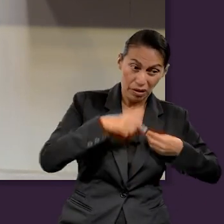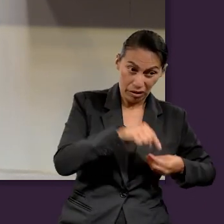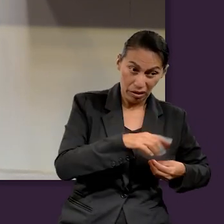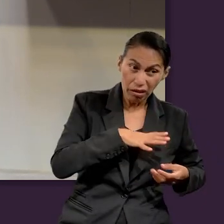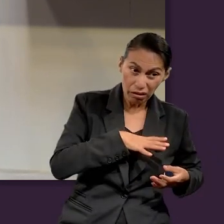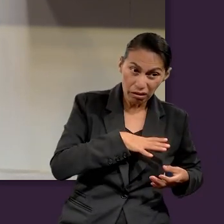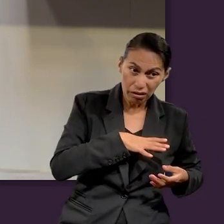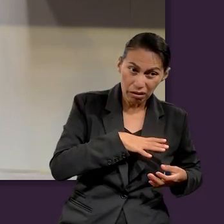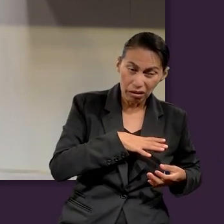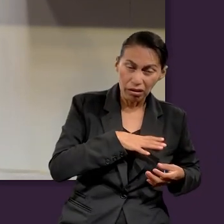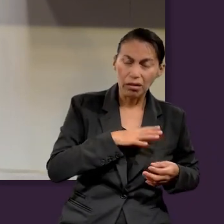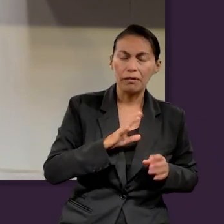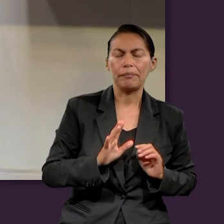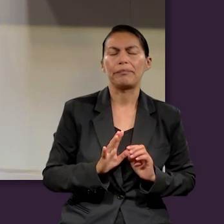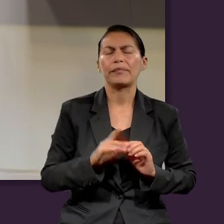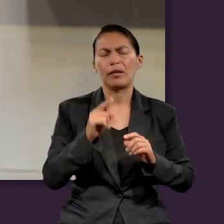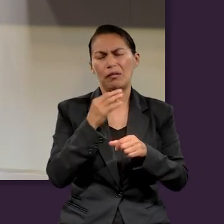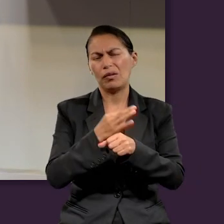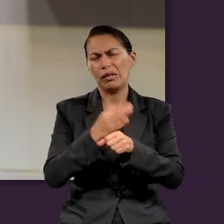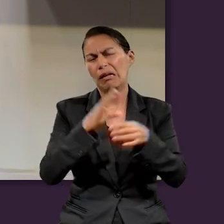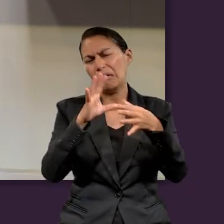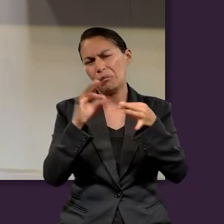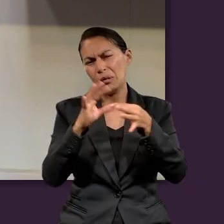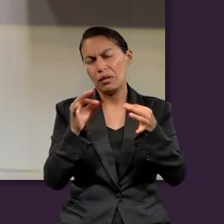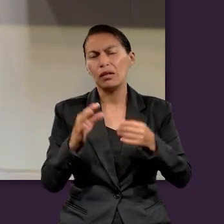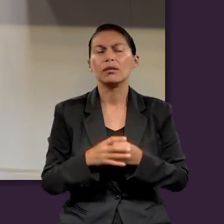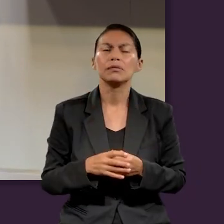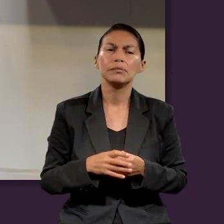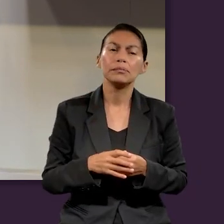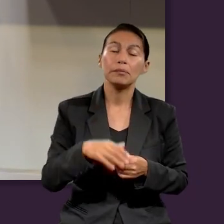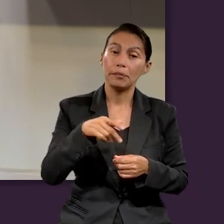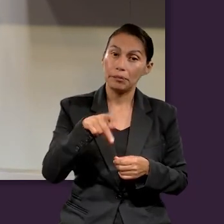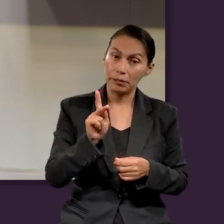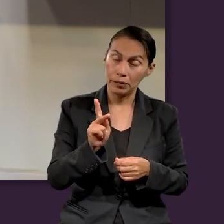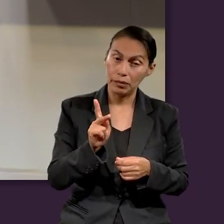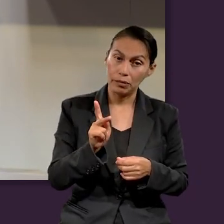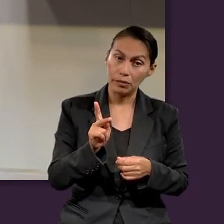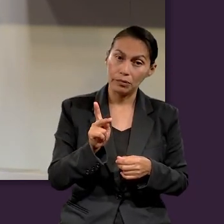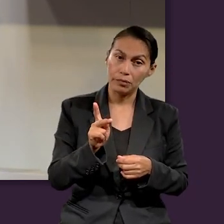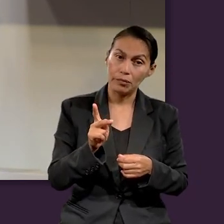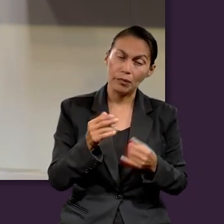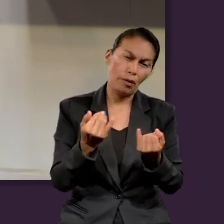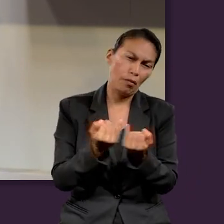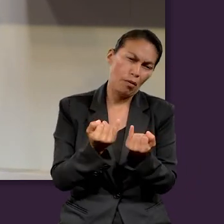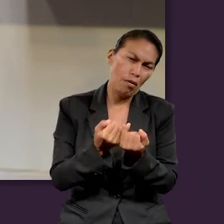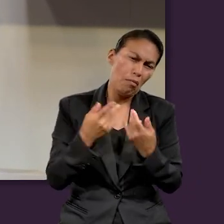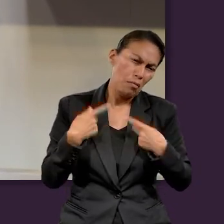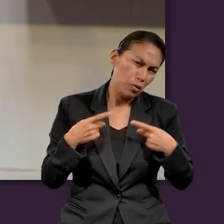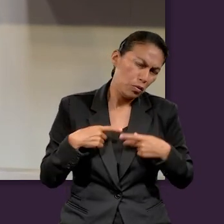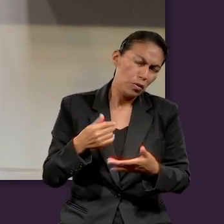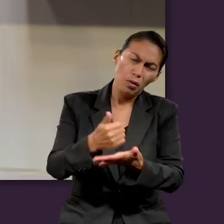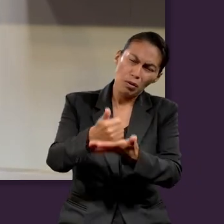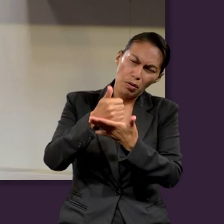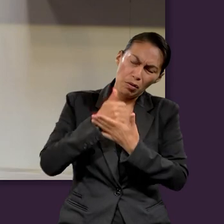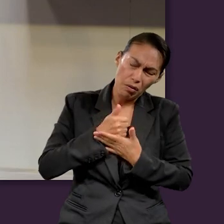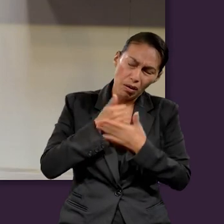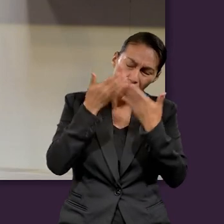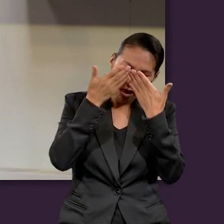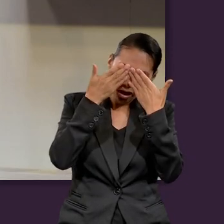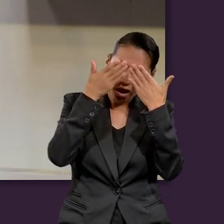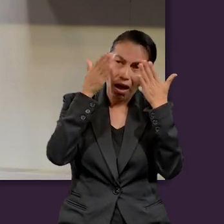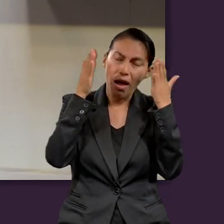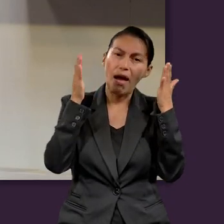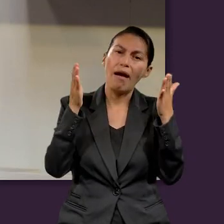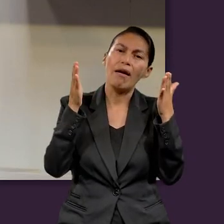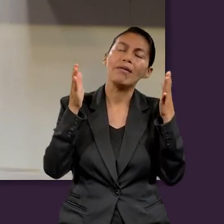hay oportunidades que nosotros vamos a seguir desarrollando esta experiencia, pero hay